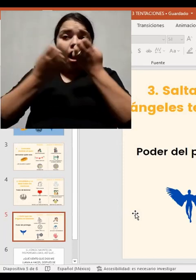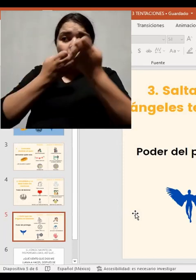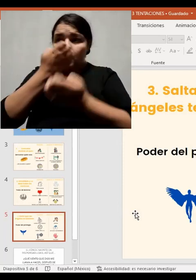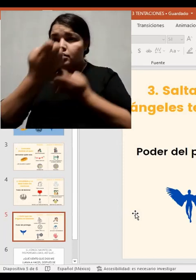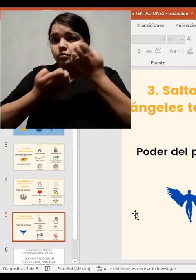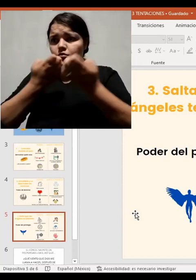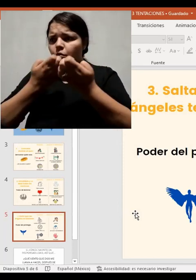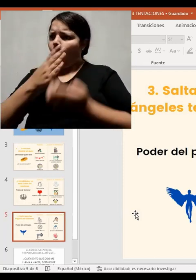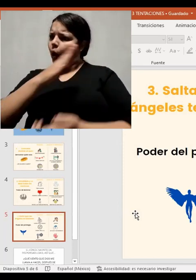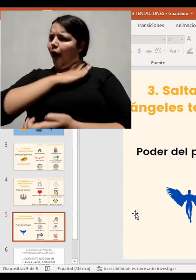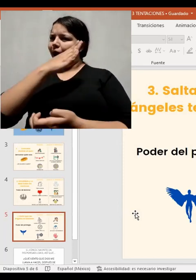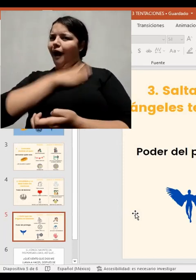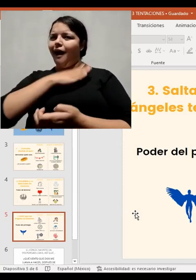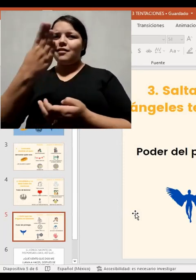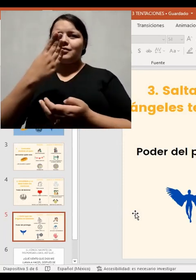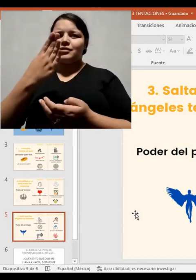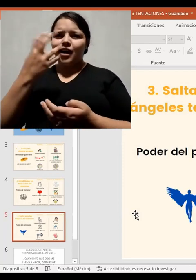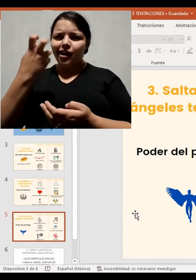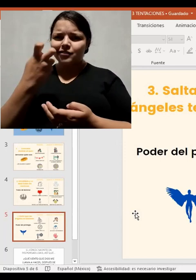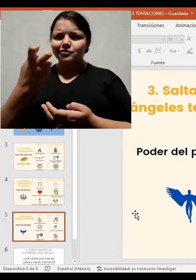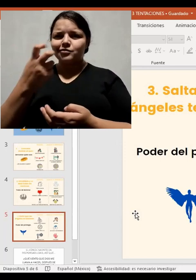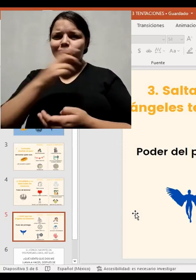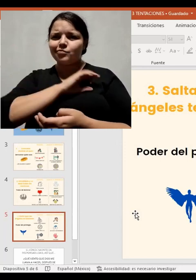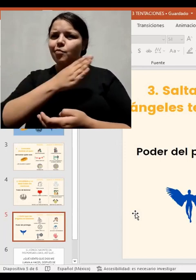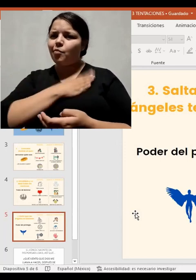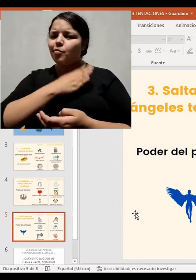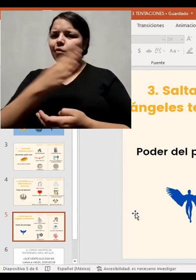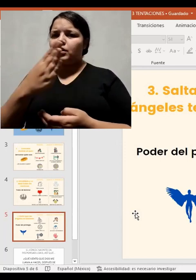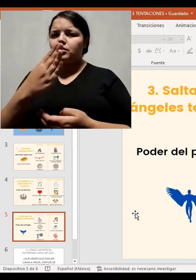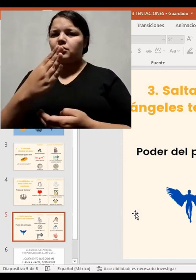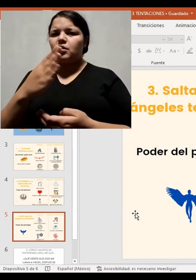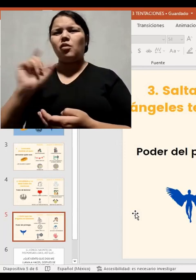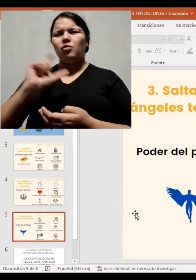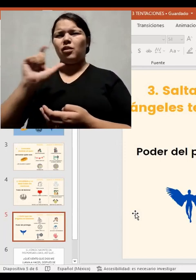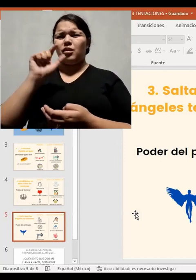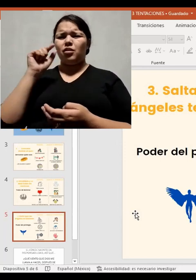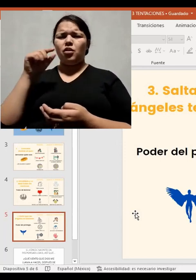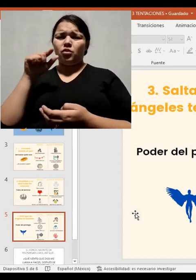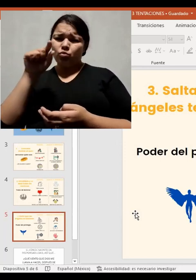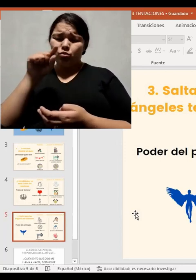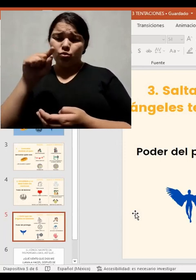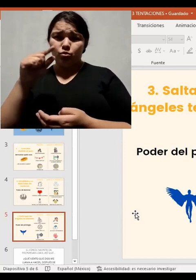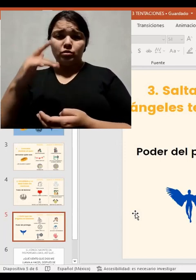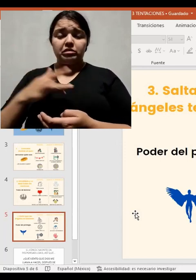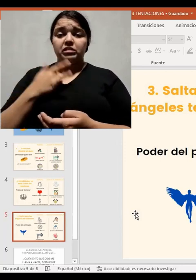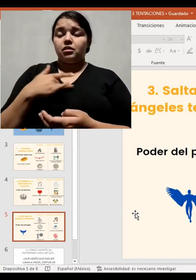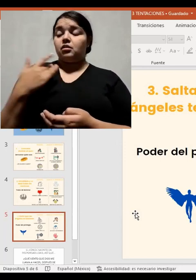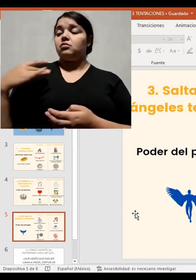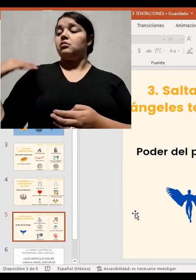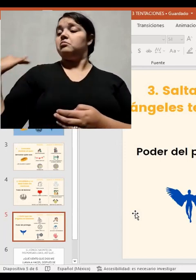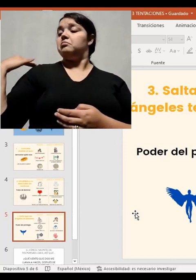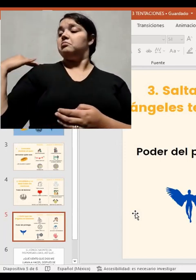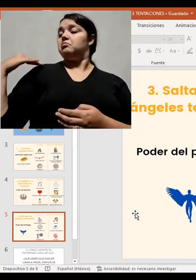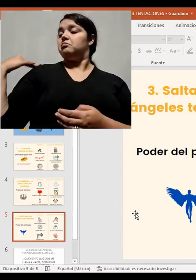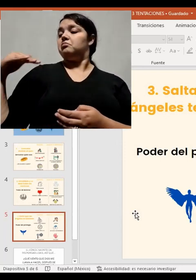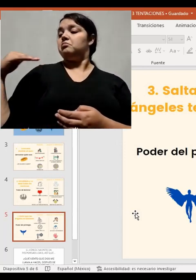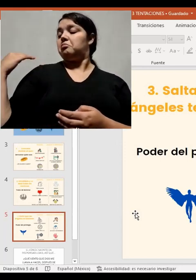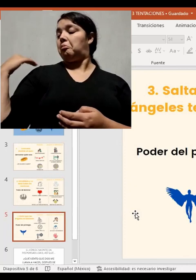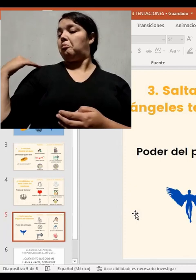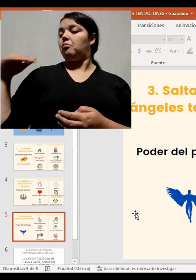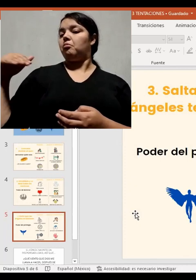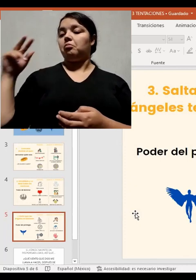Qué bueno. No, no es malo. El problema es que te sientas superior por tener eso. Eso es a lo que llamaríamos un privilegio.